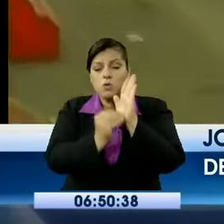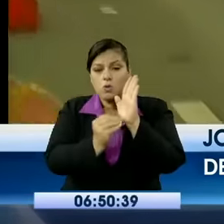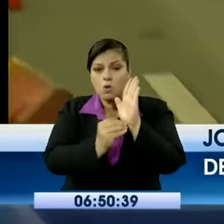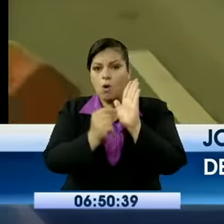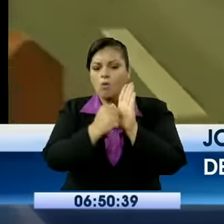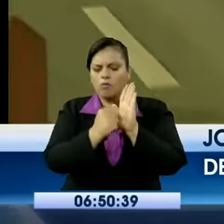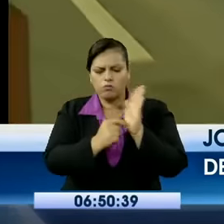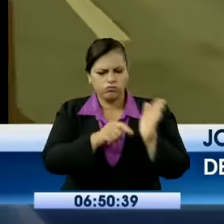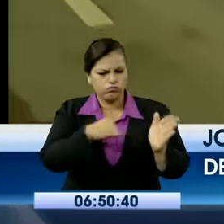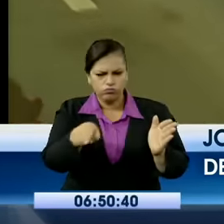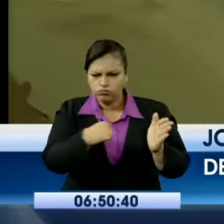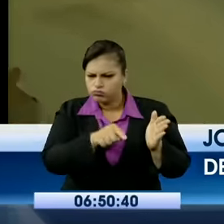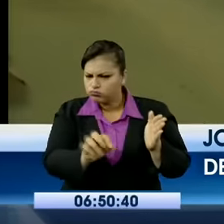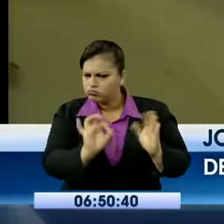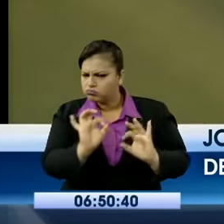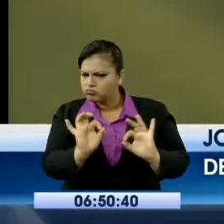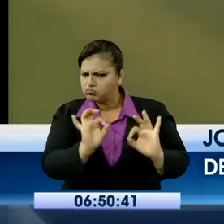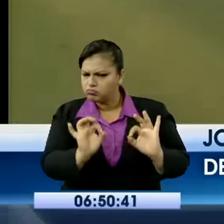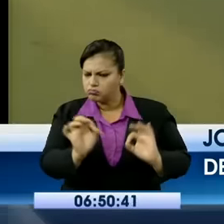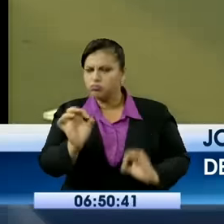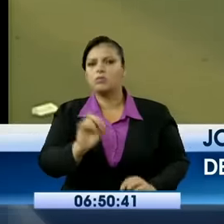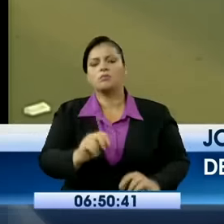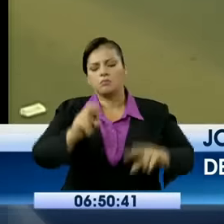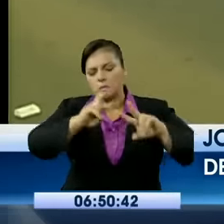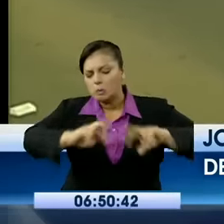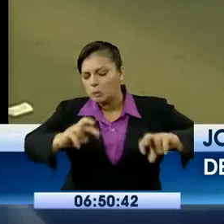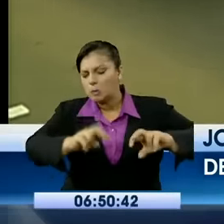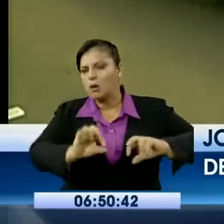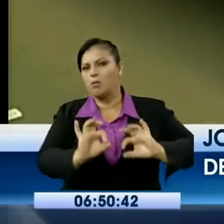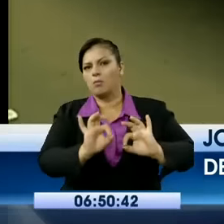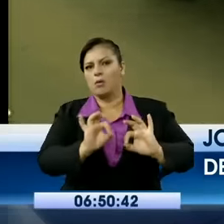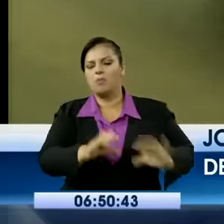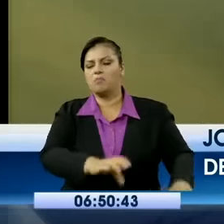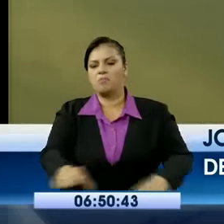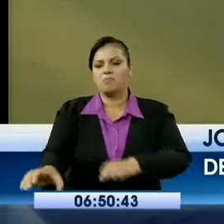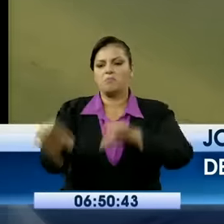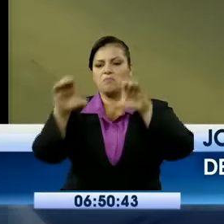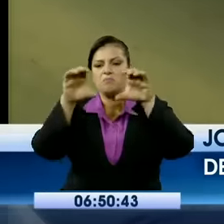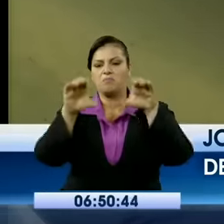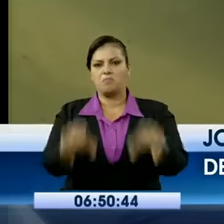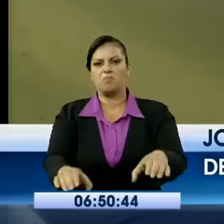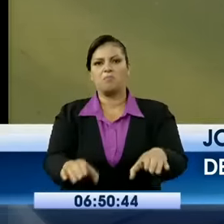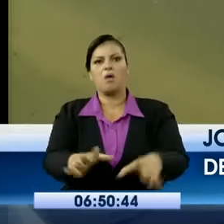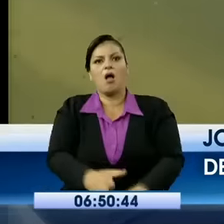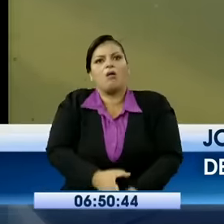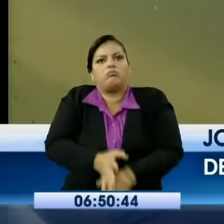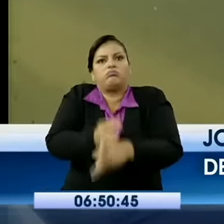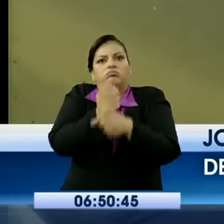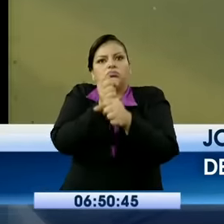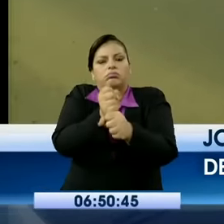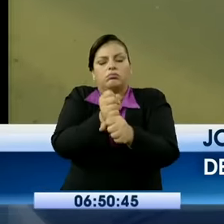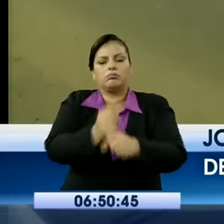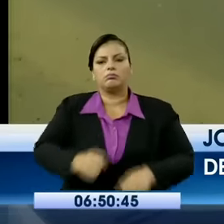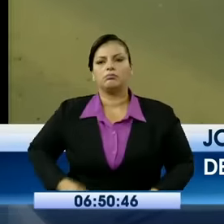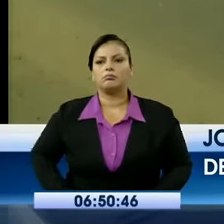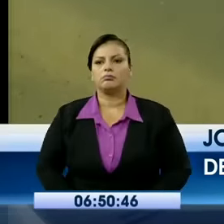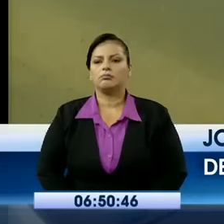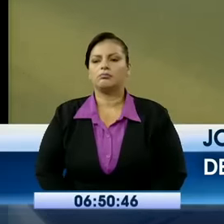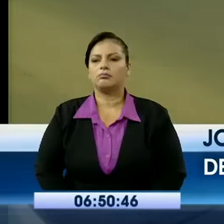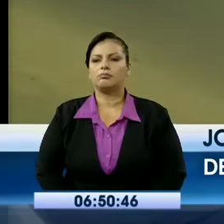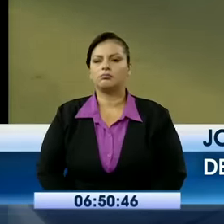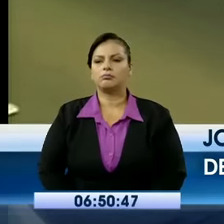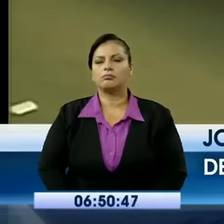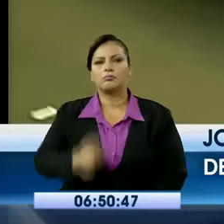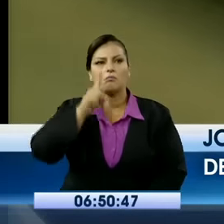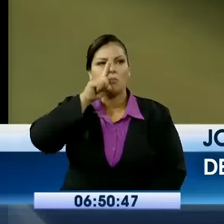brindar mayor resistencia. Vamos a dialogar con uno de los trabajadores, quien tiene algo de conocimiento de lo que